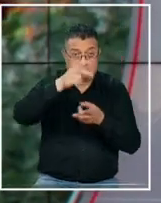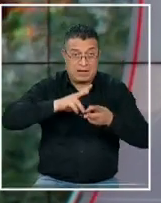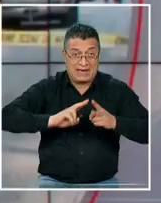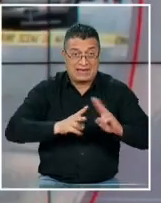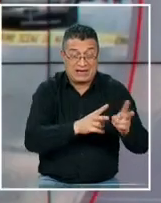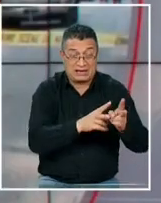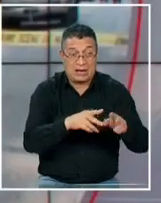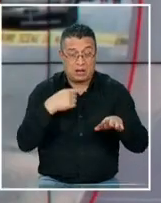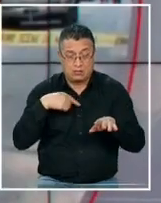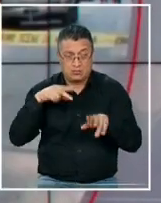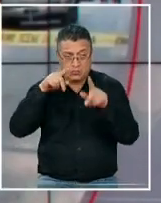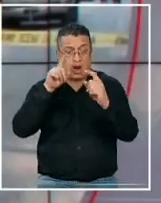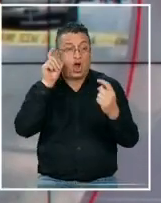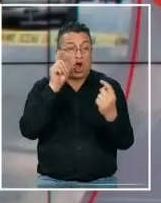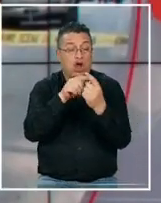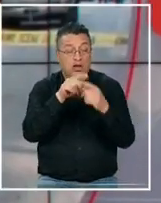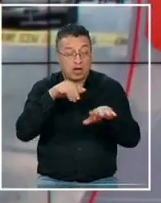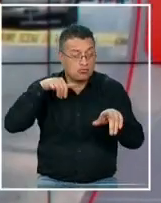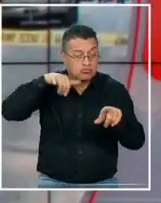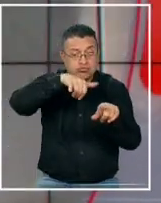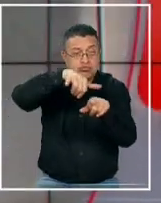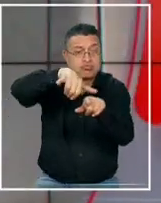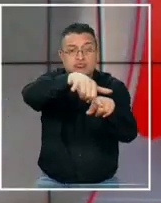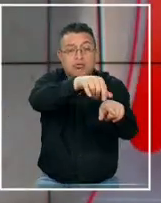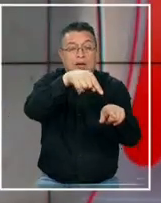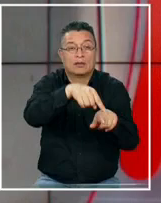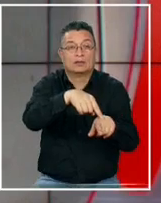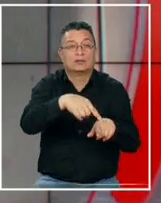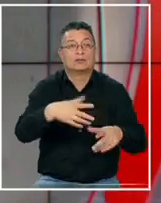intentaran establecer contacto con la aeronave